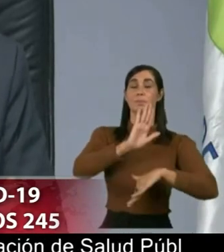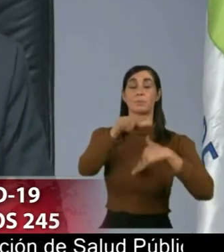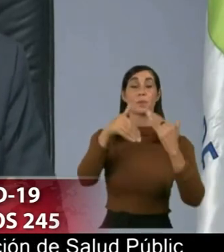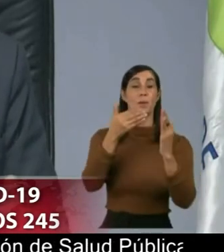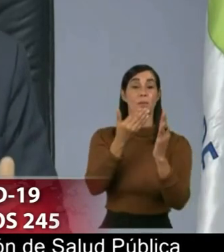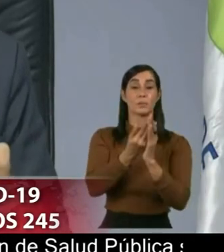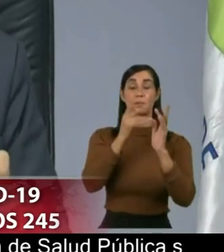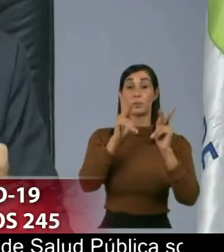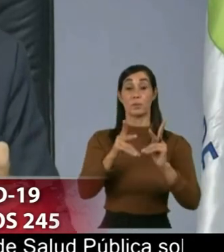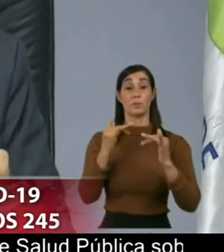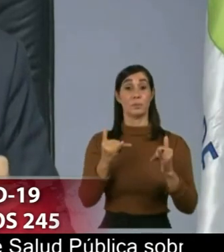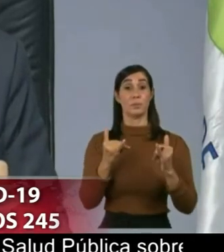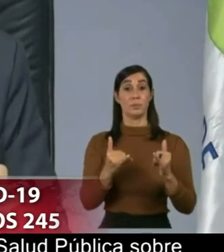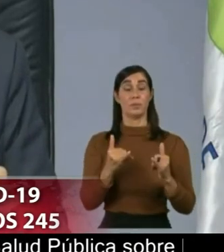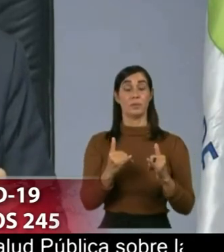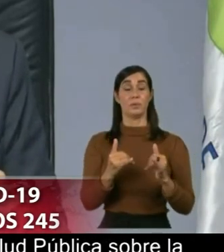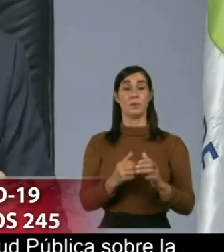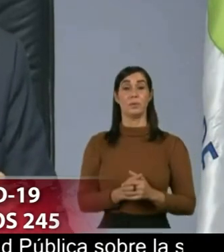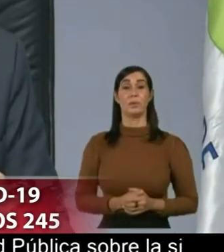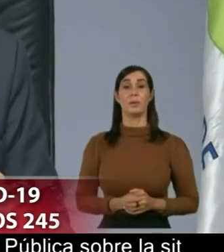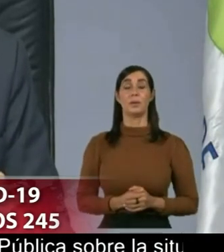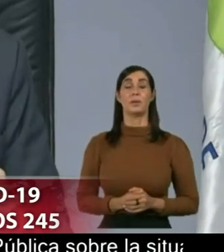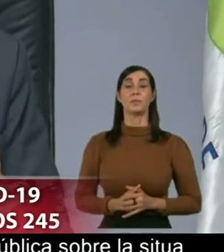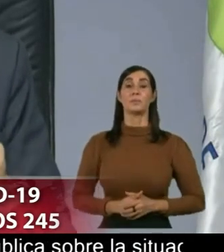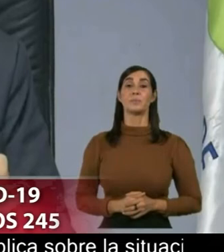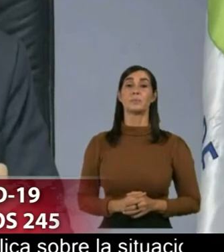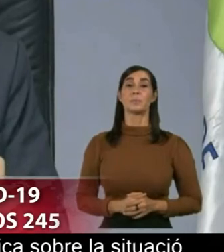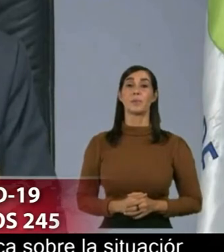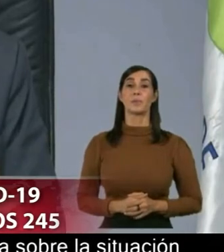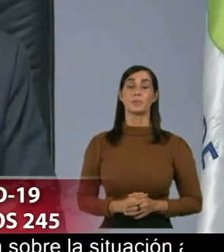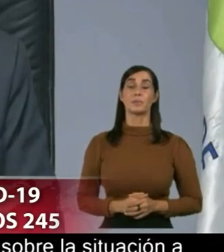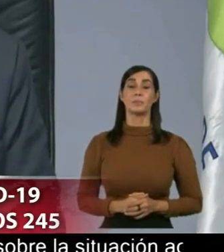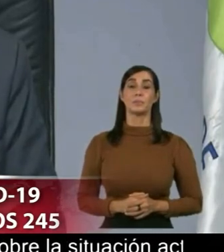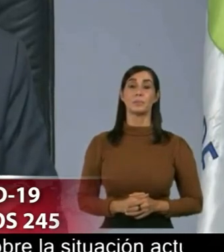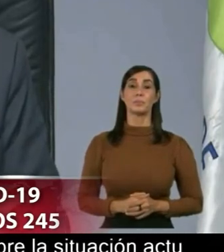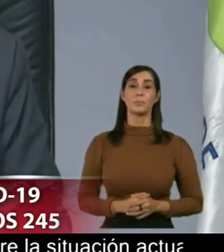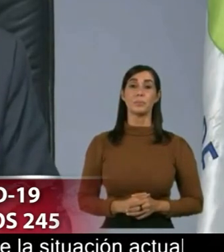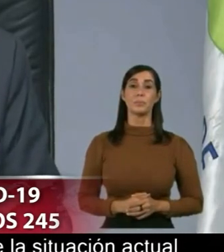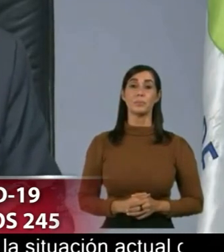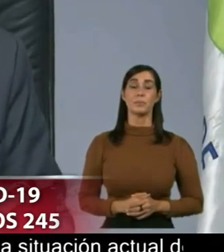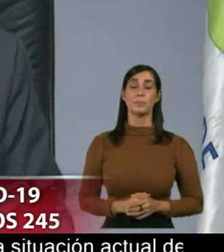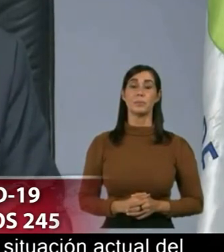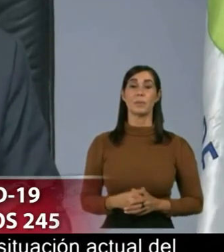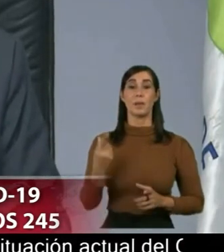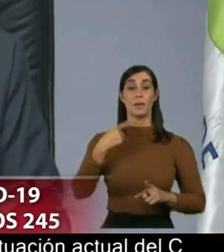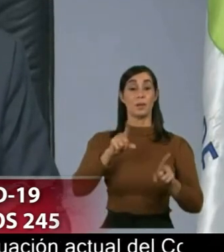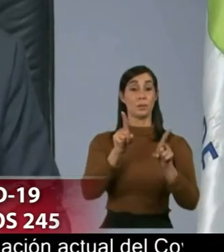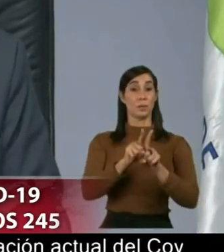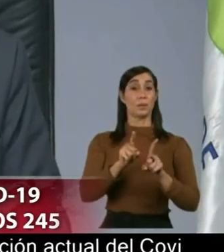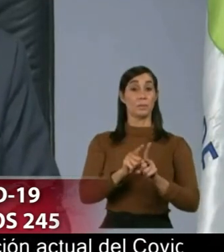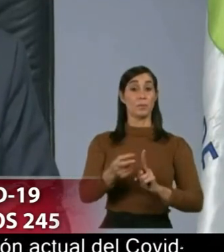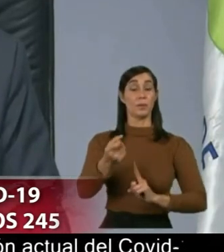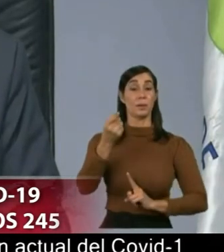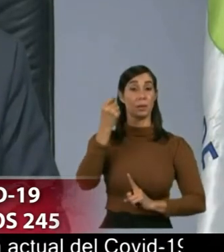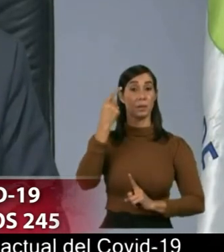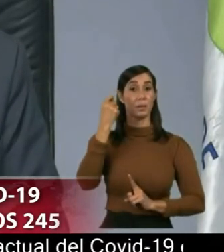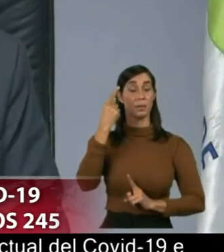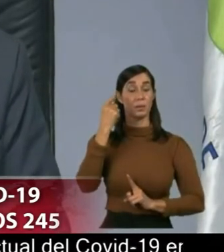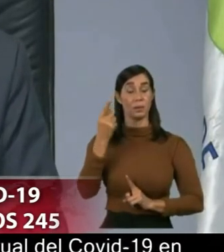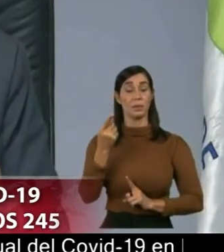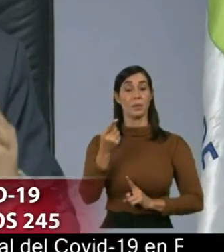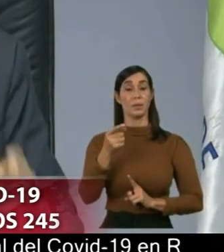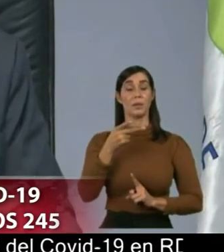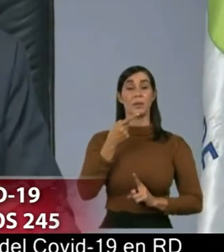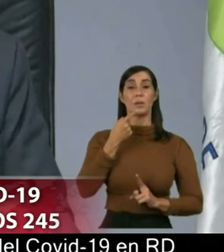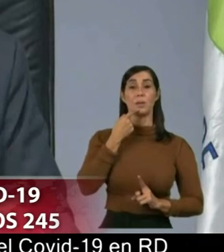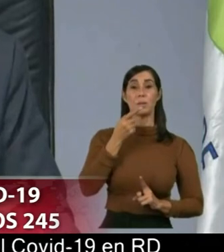este momento pero es bueno entender y por eso creo que la participación de los partidos políticos